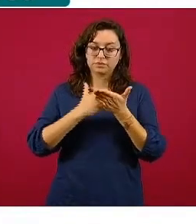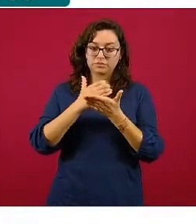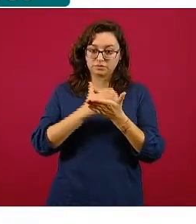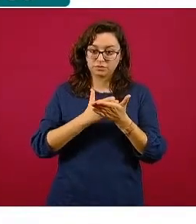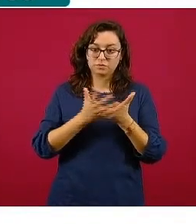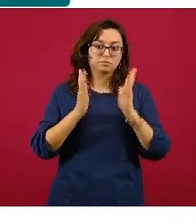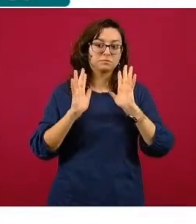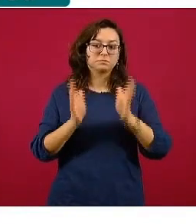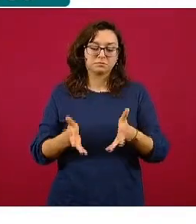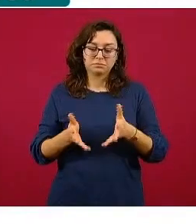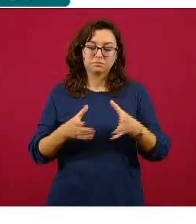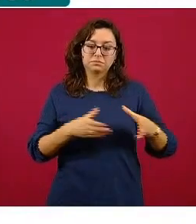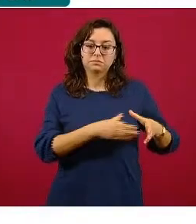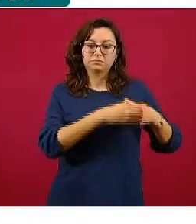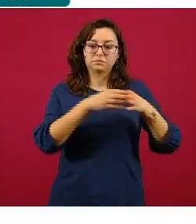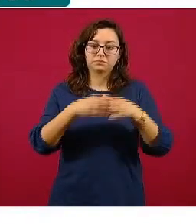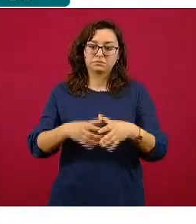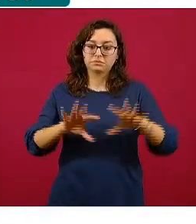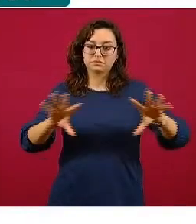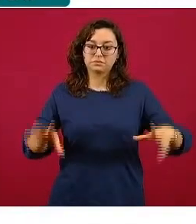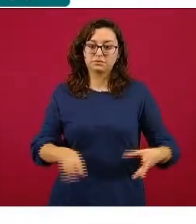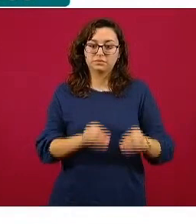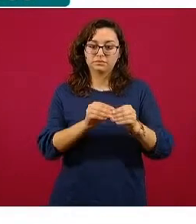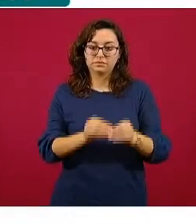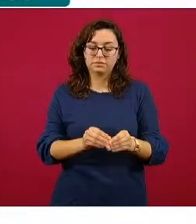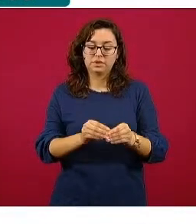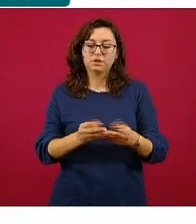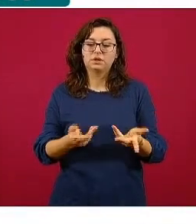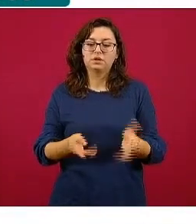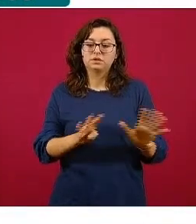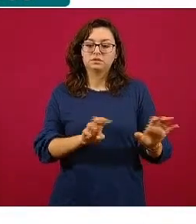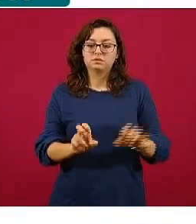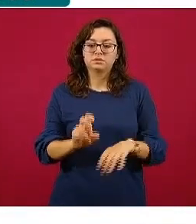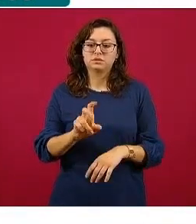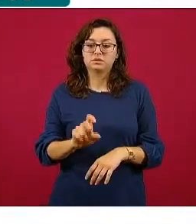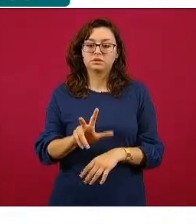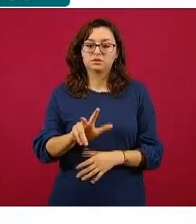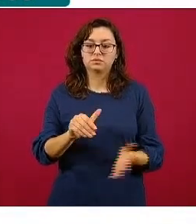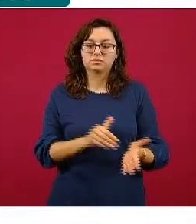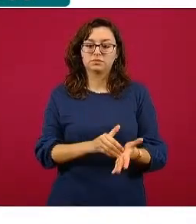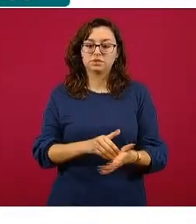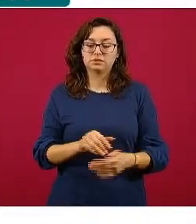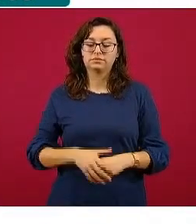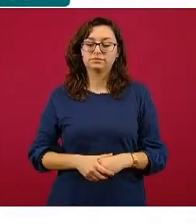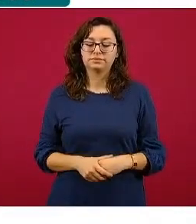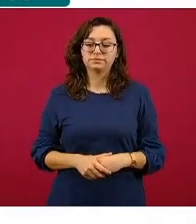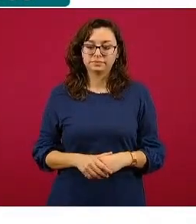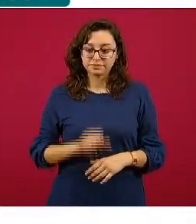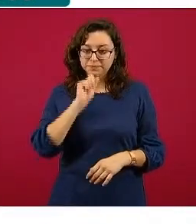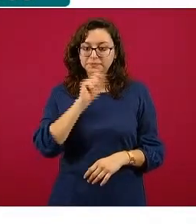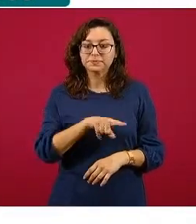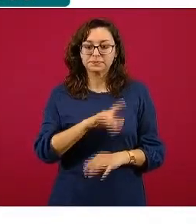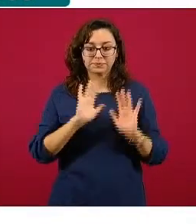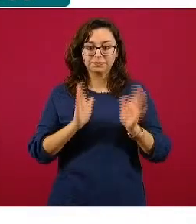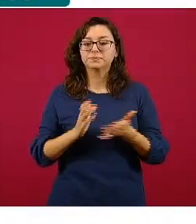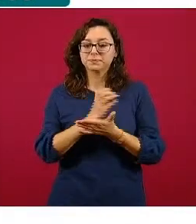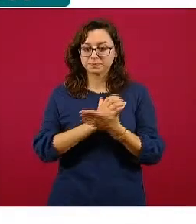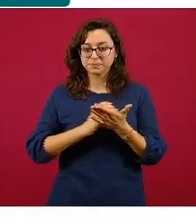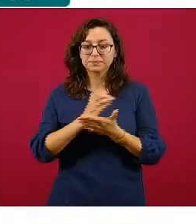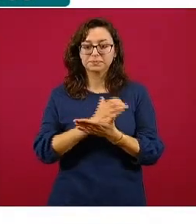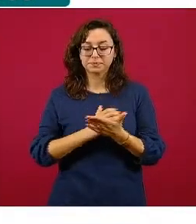enfermedad y que para el día de hoy se estima son más ya de 938 mil también las que han vencido a la